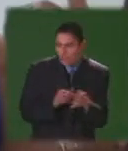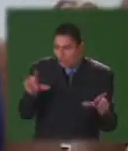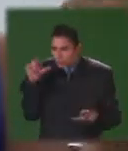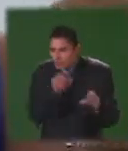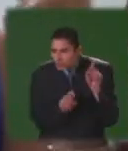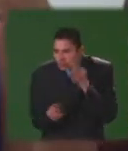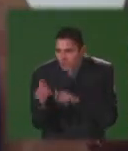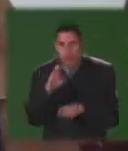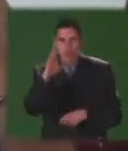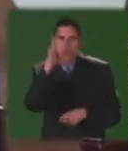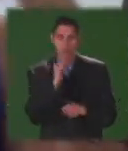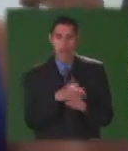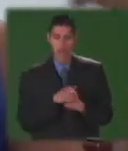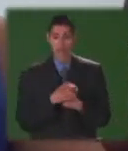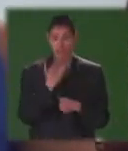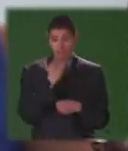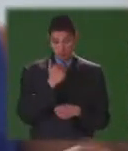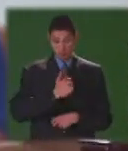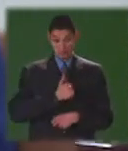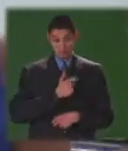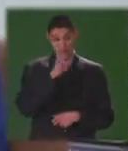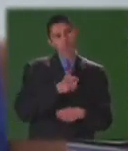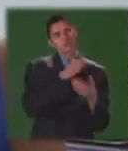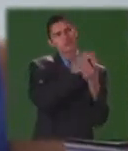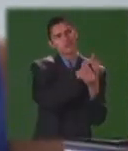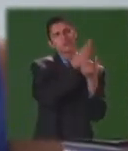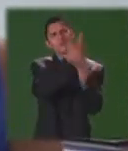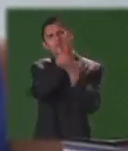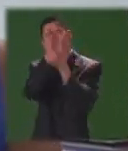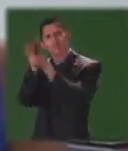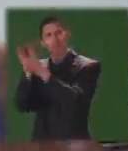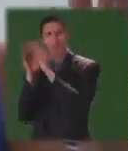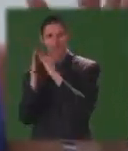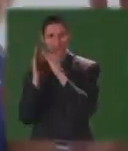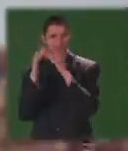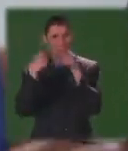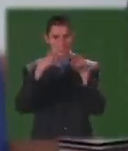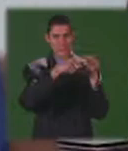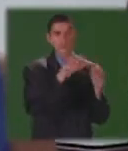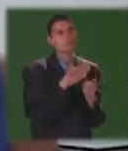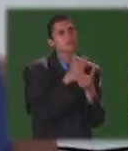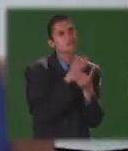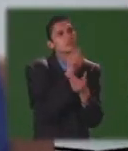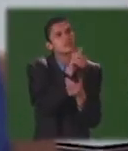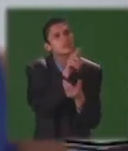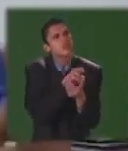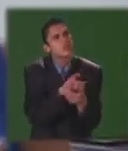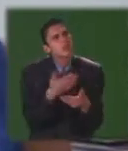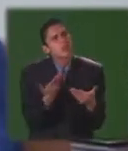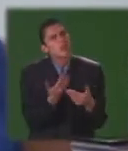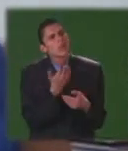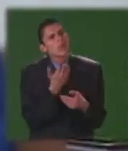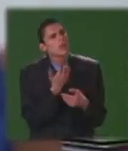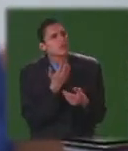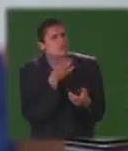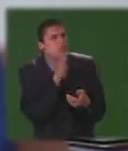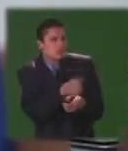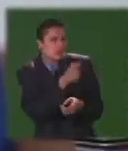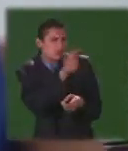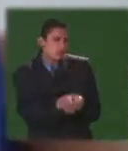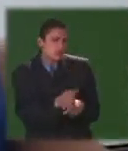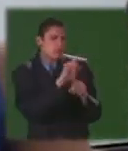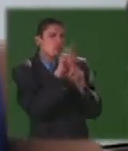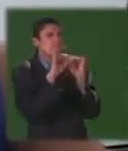cuando uno de pronto hace visitas domiciliarias realiza visitas domiciliarias y pregunta por la situación socio